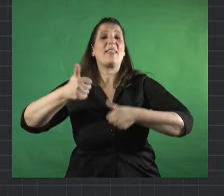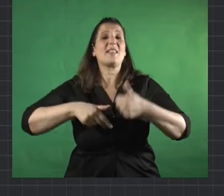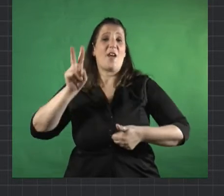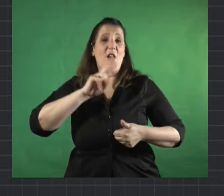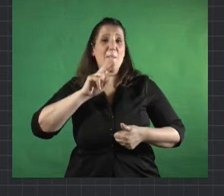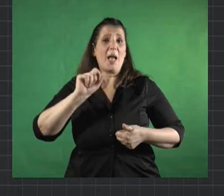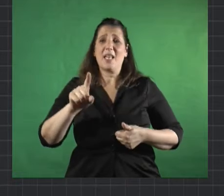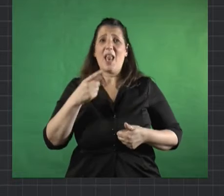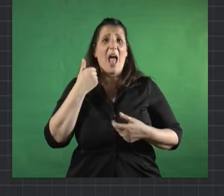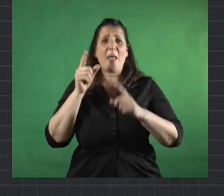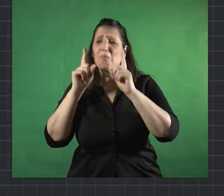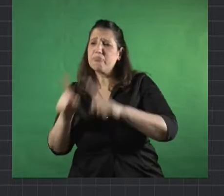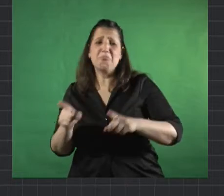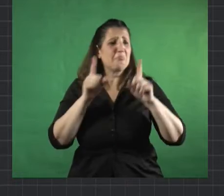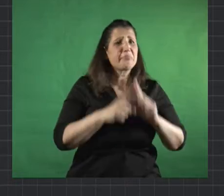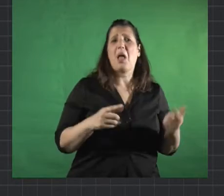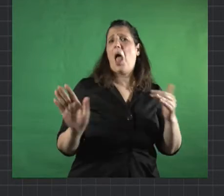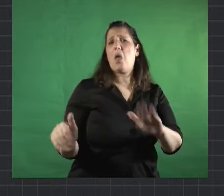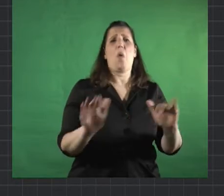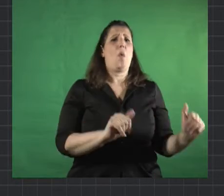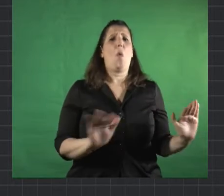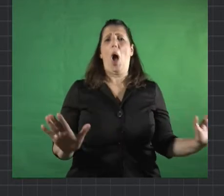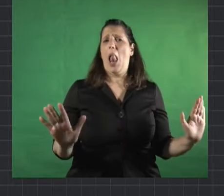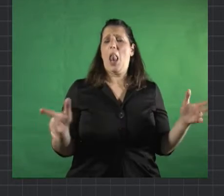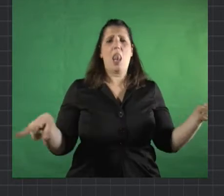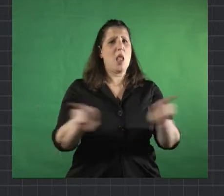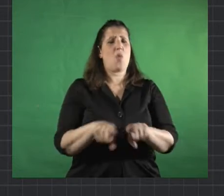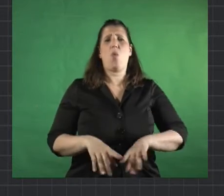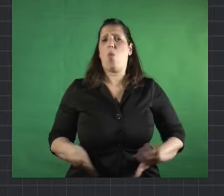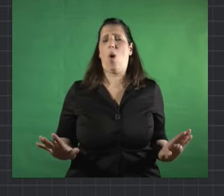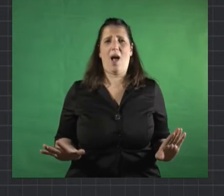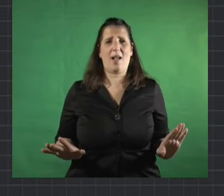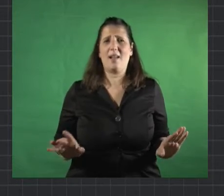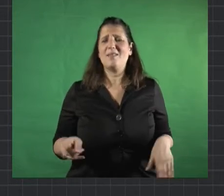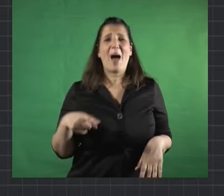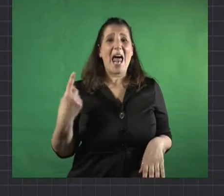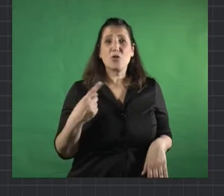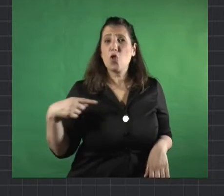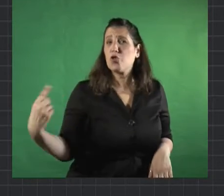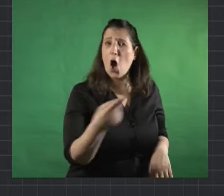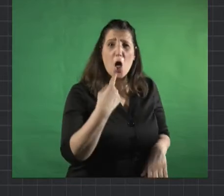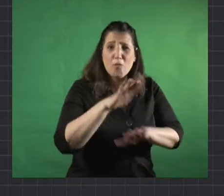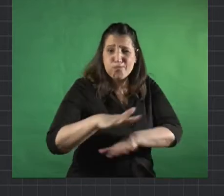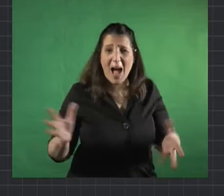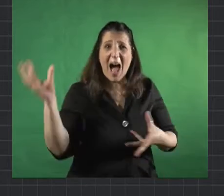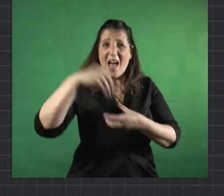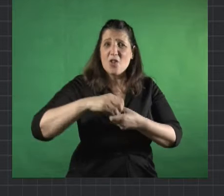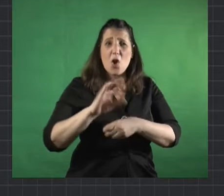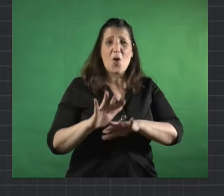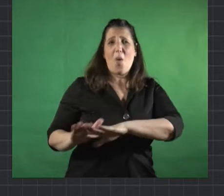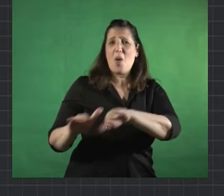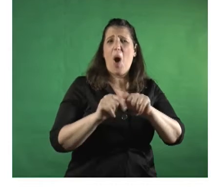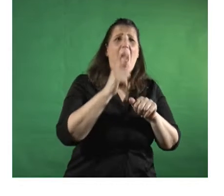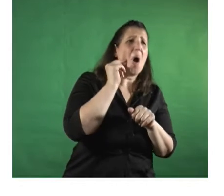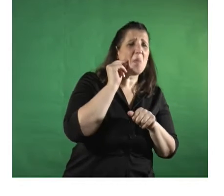trata de la misma manera que los chicos de fútbol infantil para nosotros todos los chicos que están en el club son y por igual tanto las chicas como los